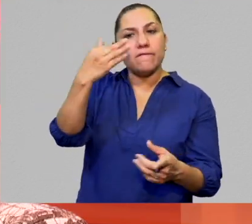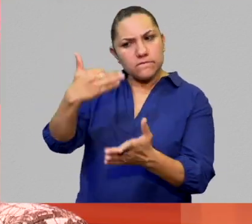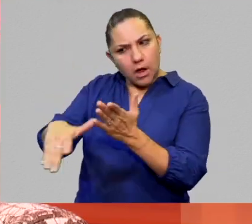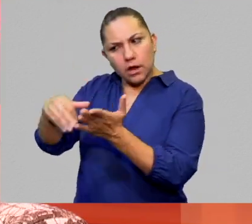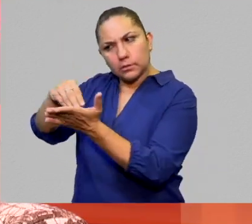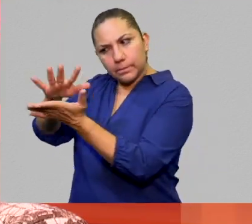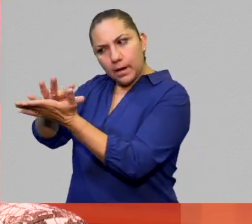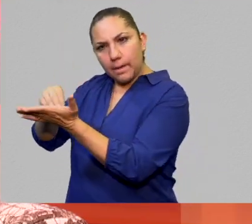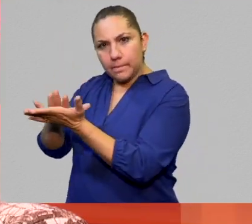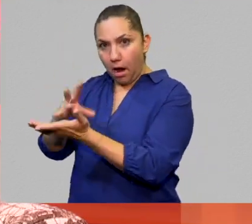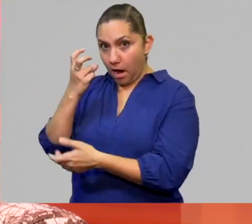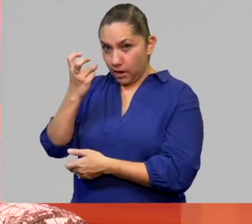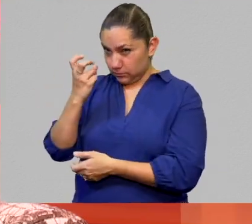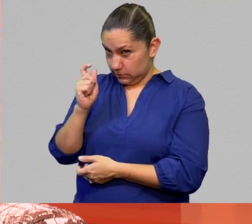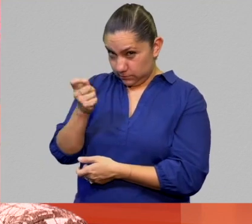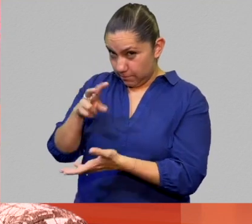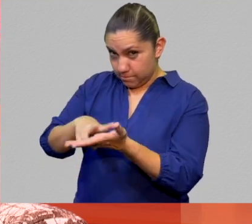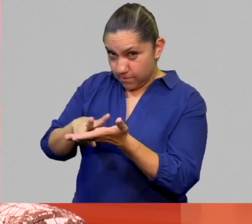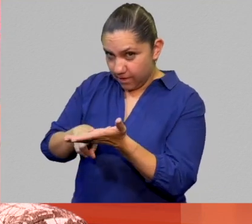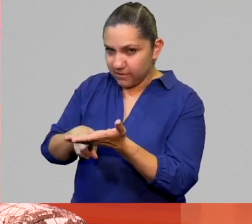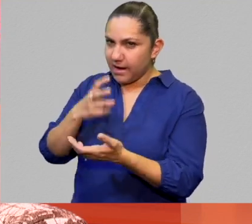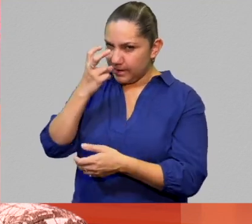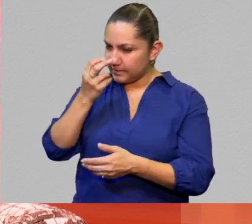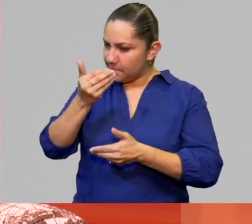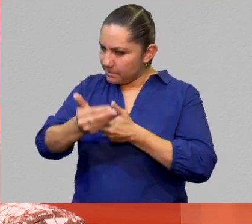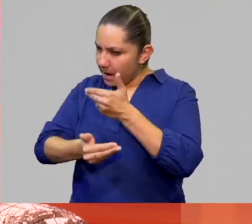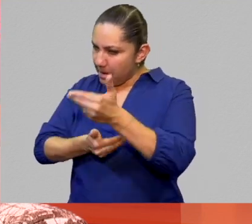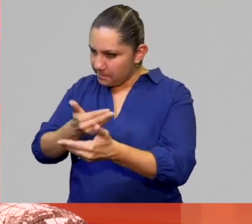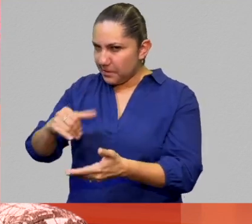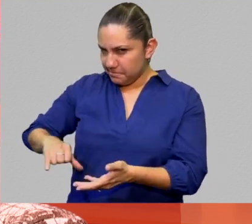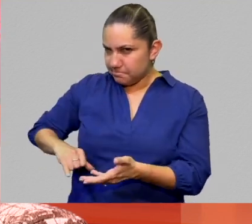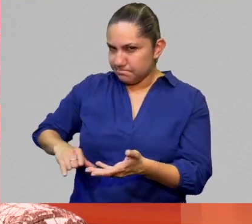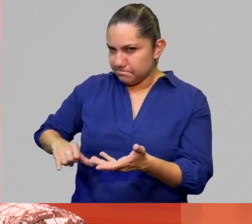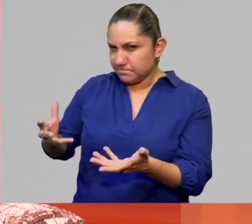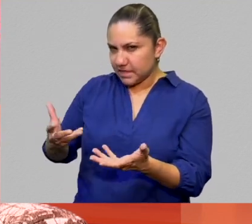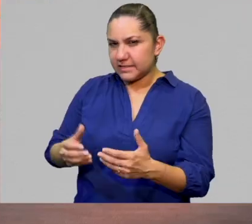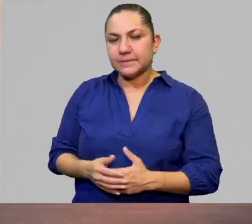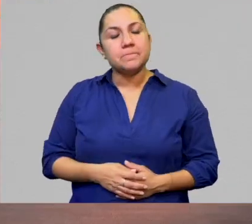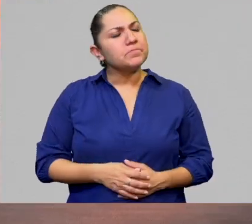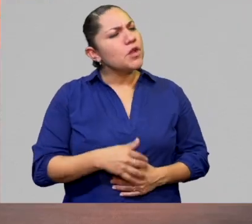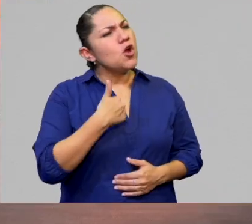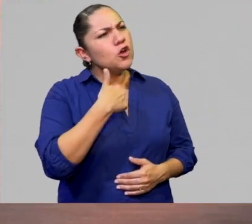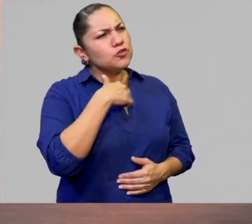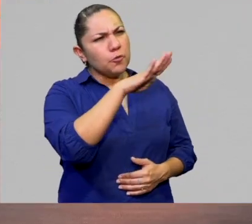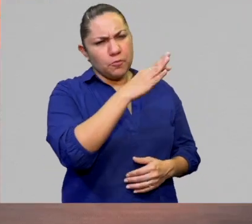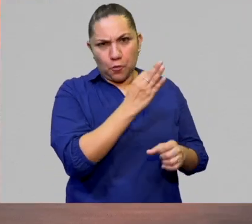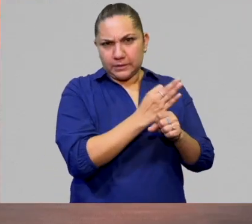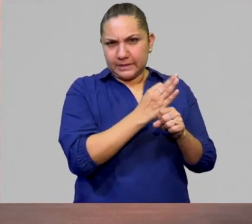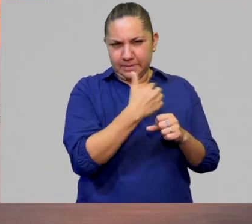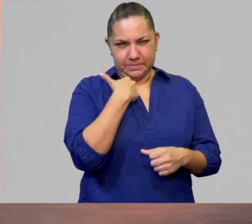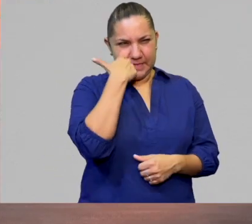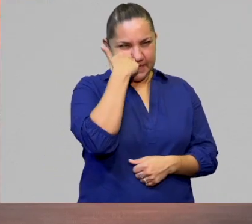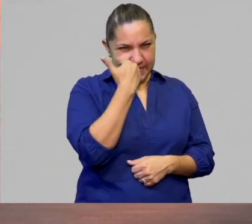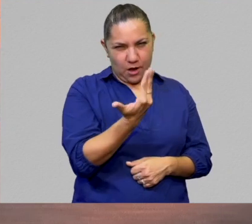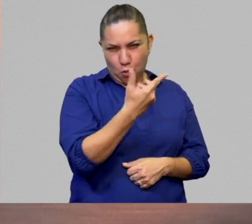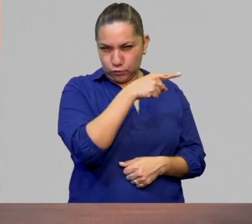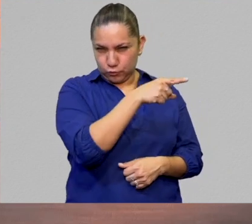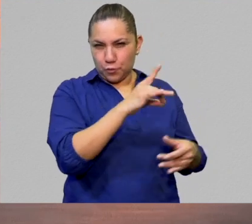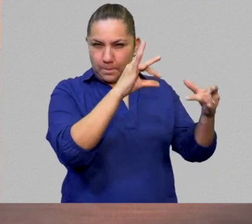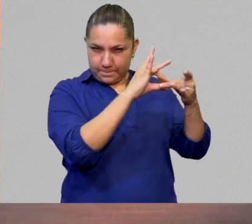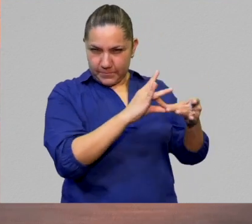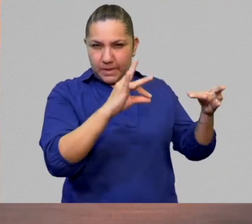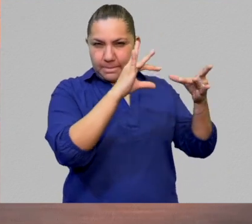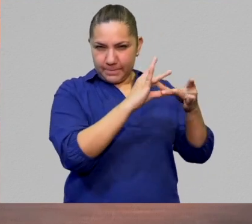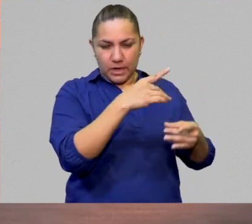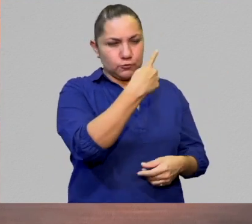porque hemos estado hablando de la poesía y yo creo que la poesía habla por sí misma y yo le voy a pedir